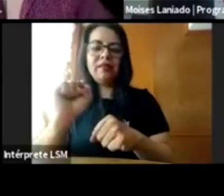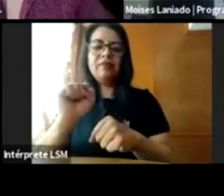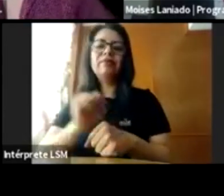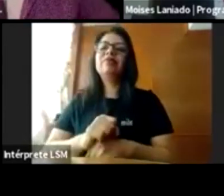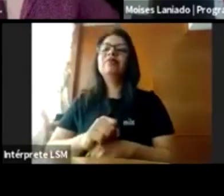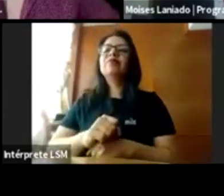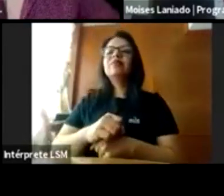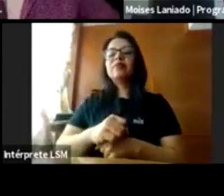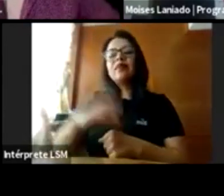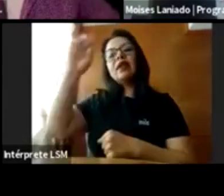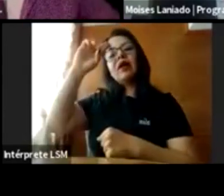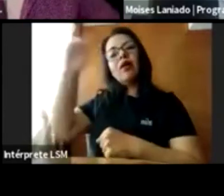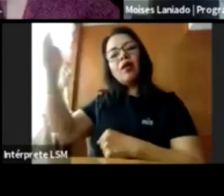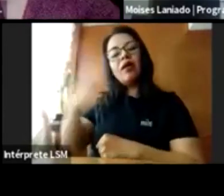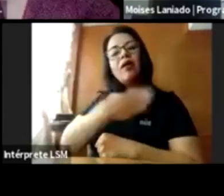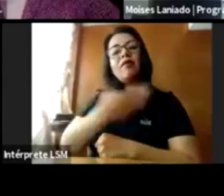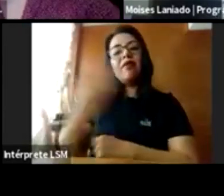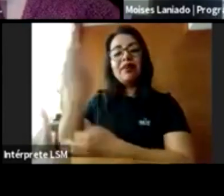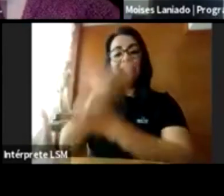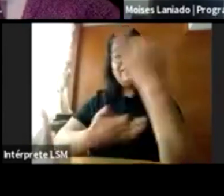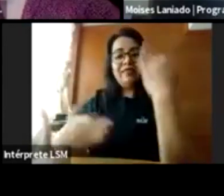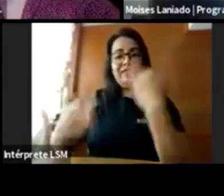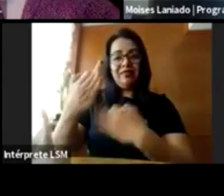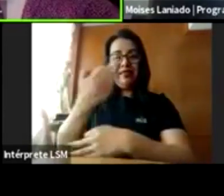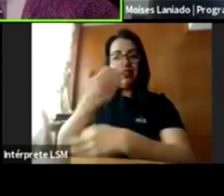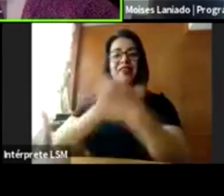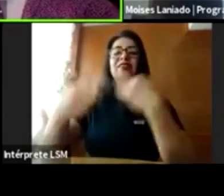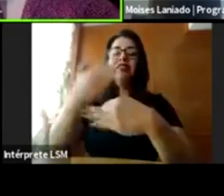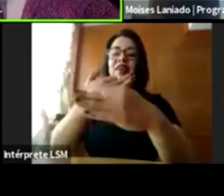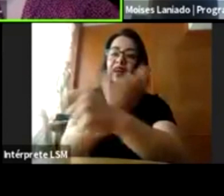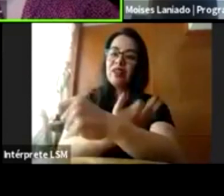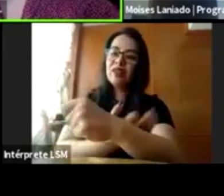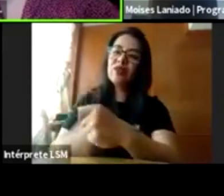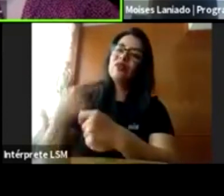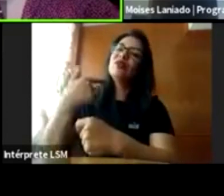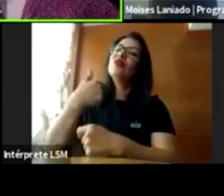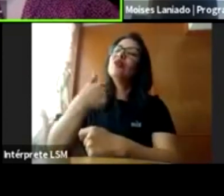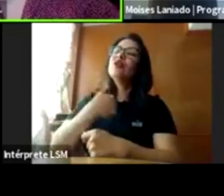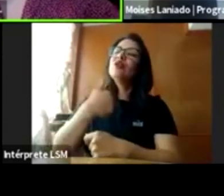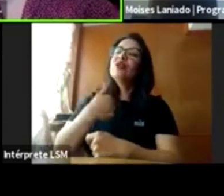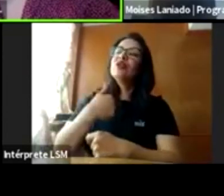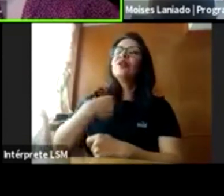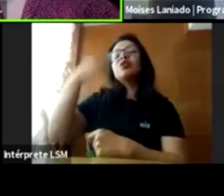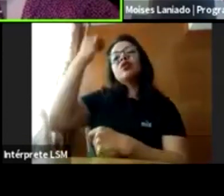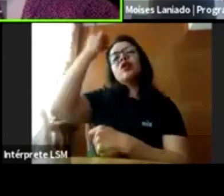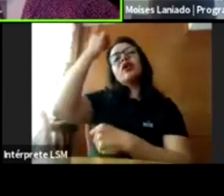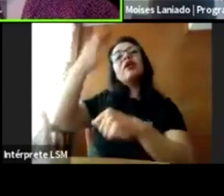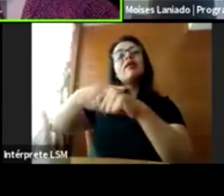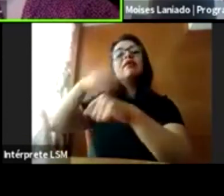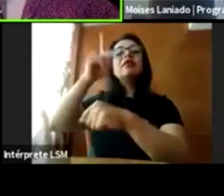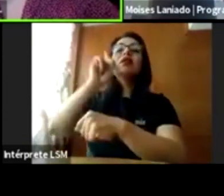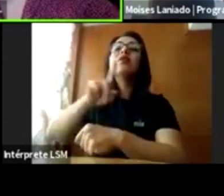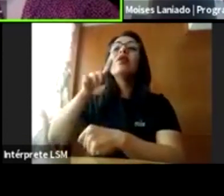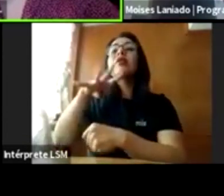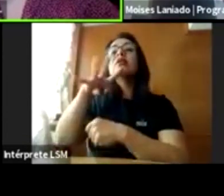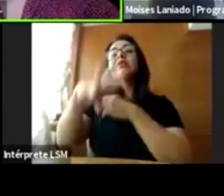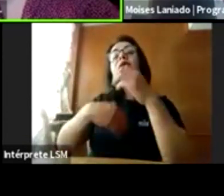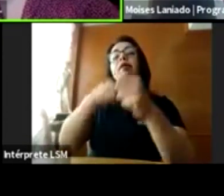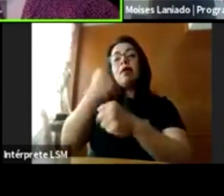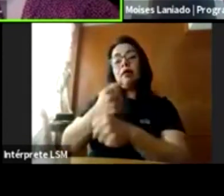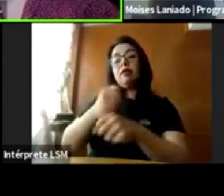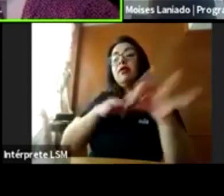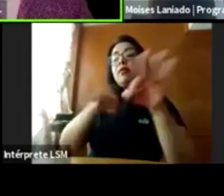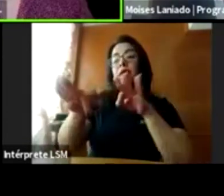Hola, buenas tardes a todas y a todos. Yo soy Rosario Alfaro, soy vil mexicana que tiene 19 años trabajando en la